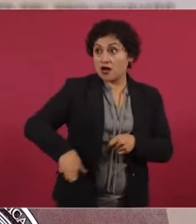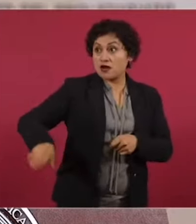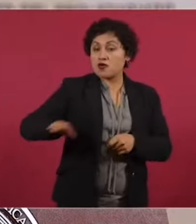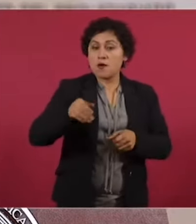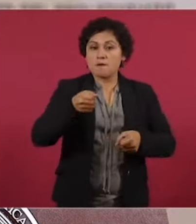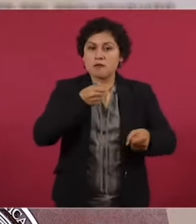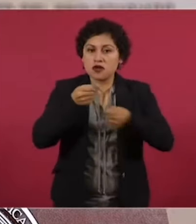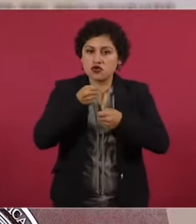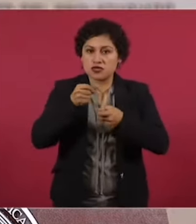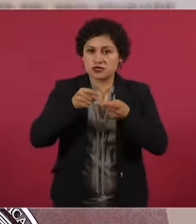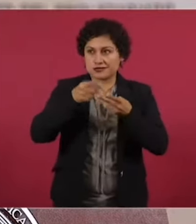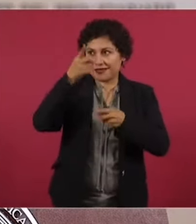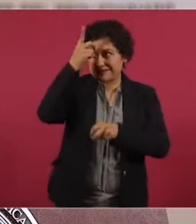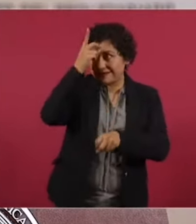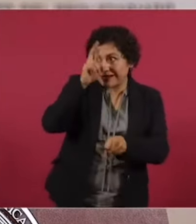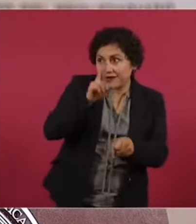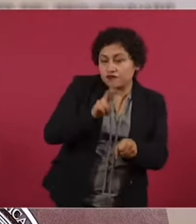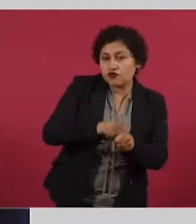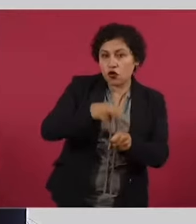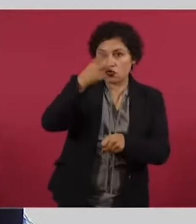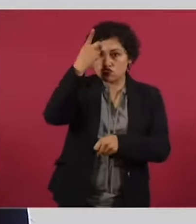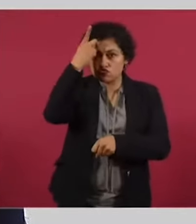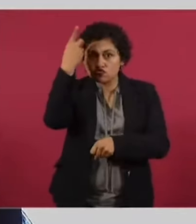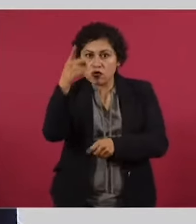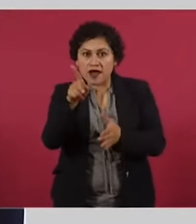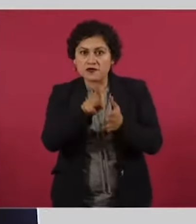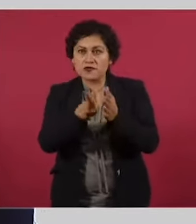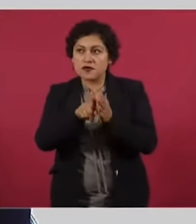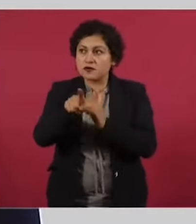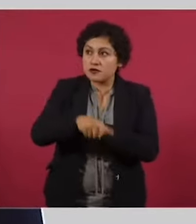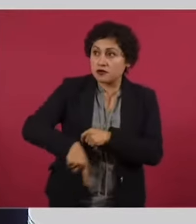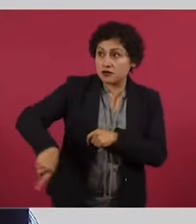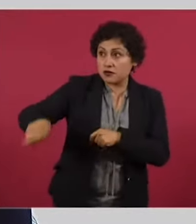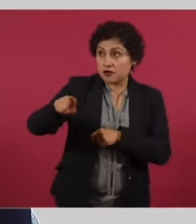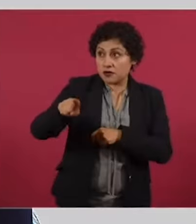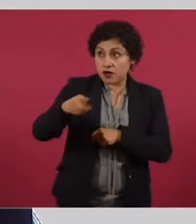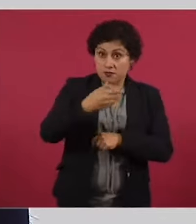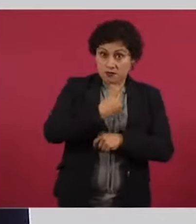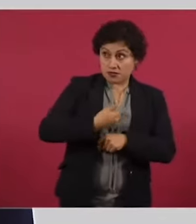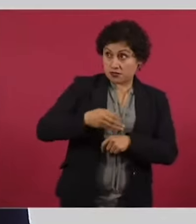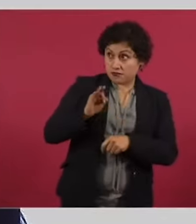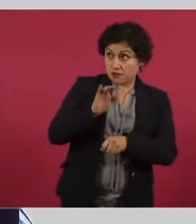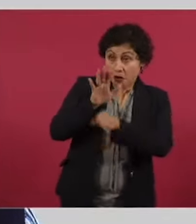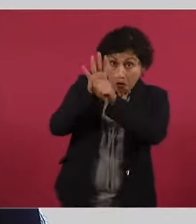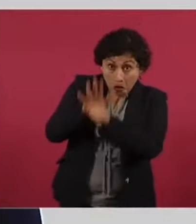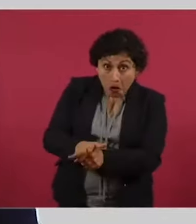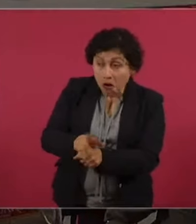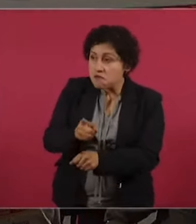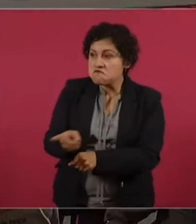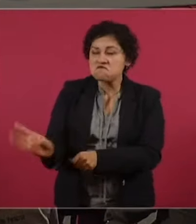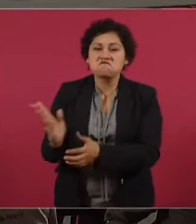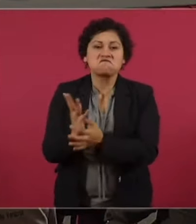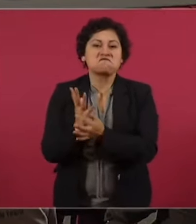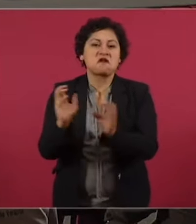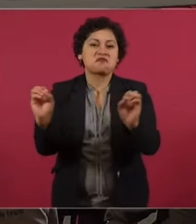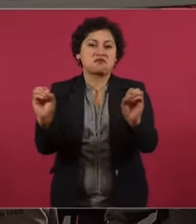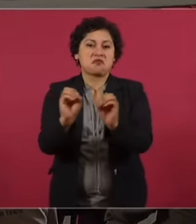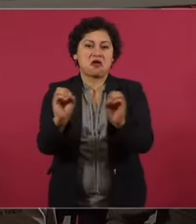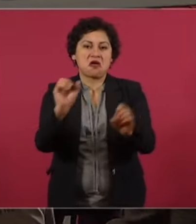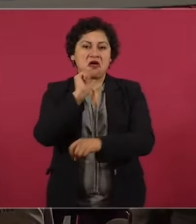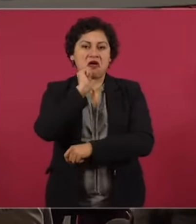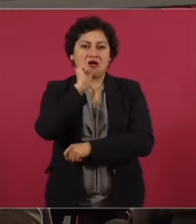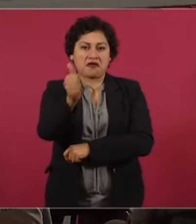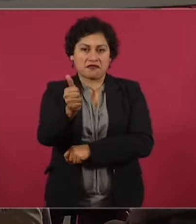comunicación puede decirse censurado o presionado desde el gobierno federal. En este gobierno existe